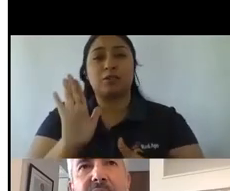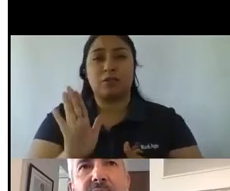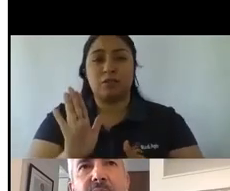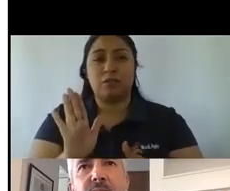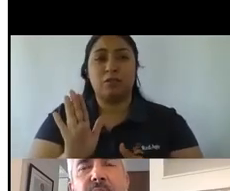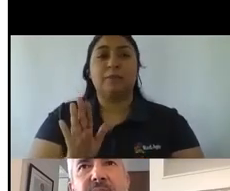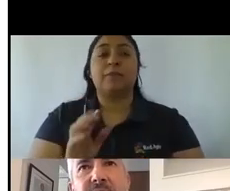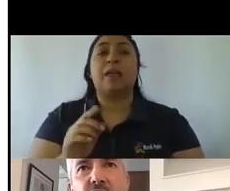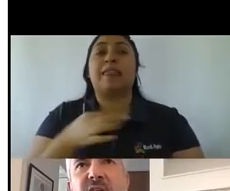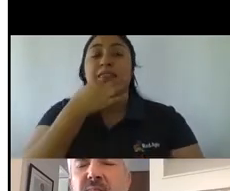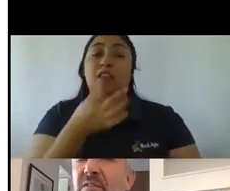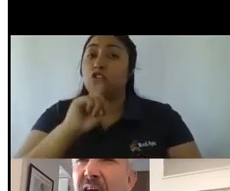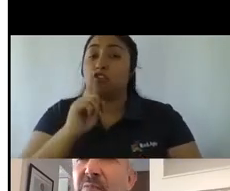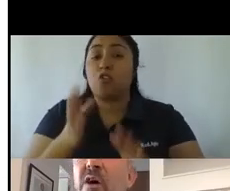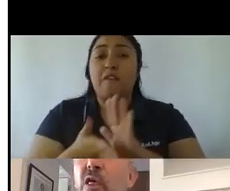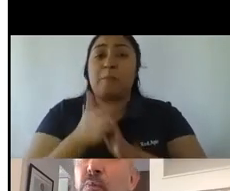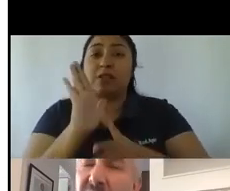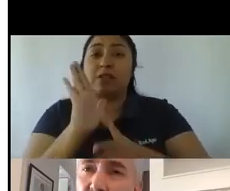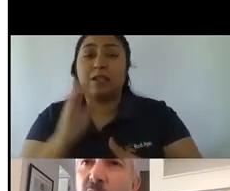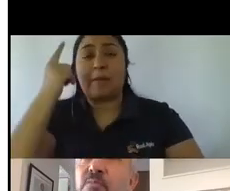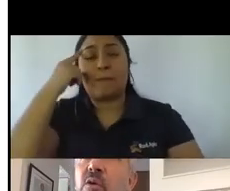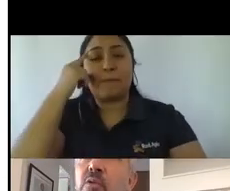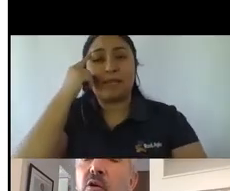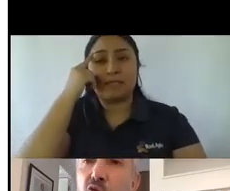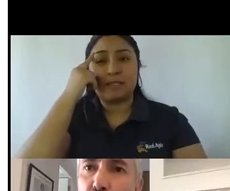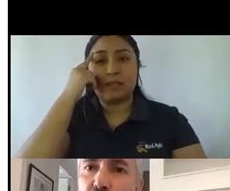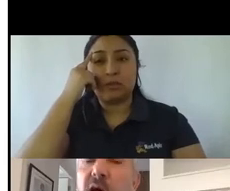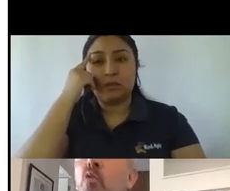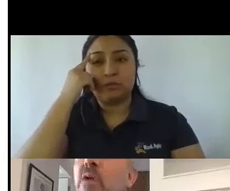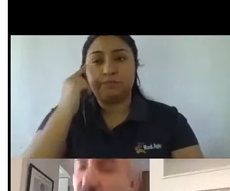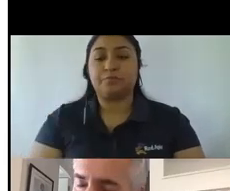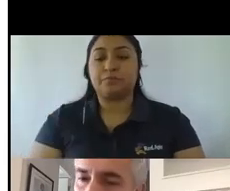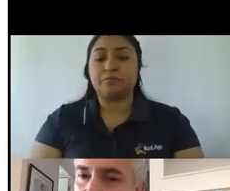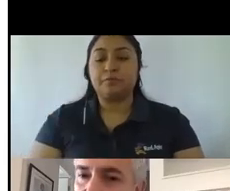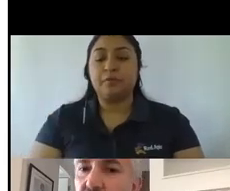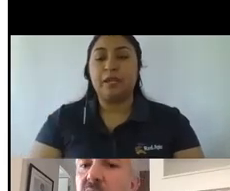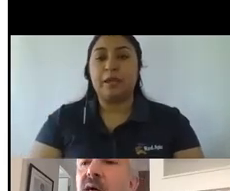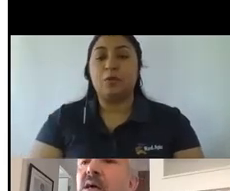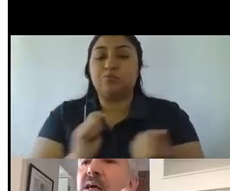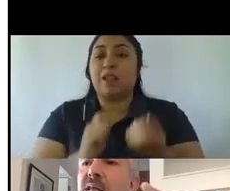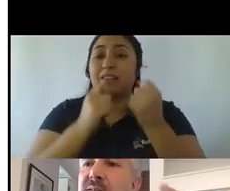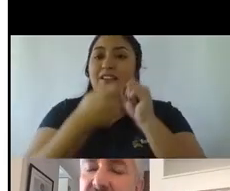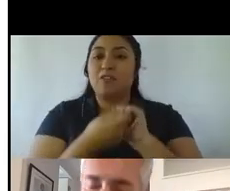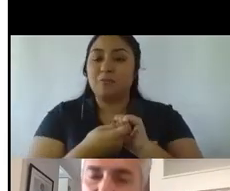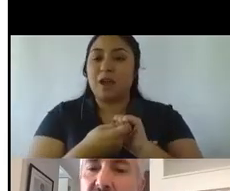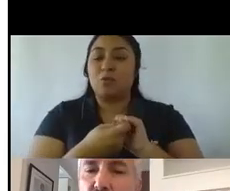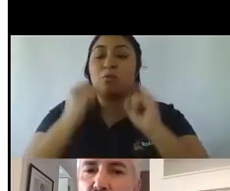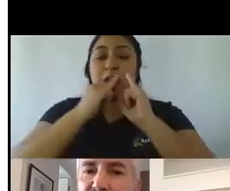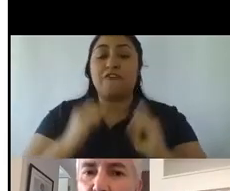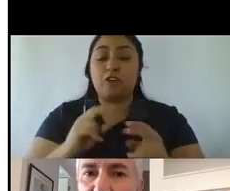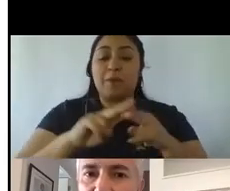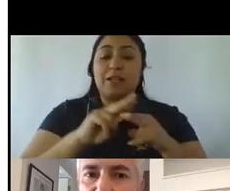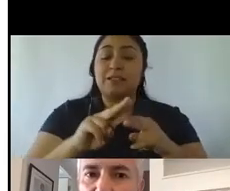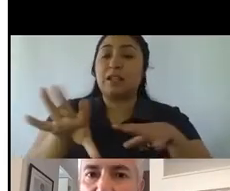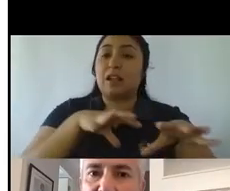pensando en que más bien habíamos adoptado una conducta, una forma de hacer las cosas, que es distinta a como